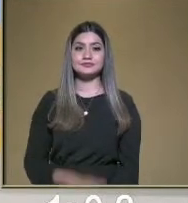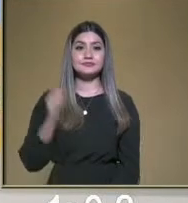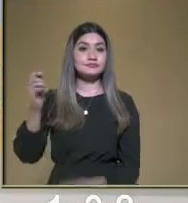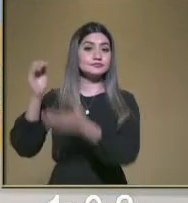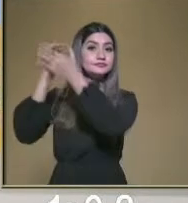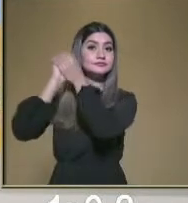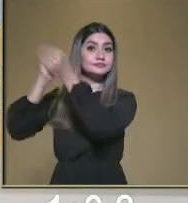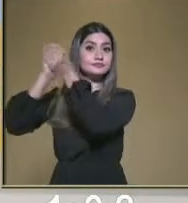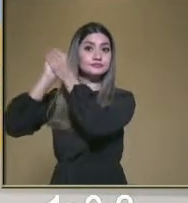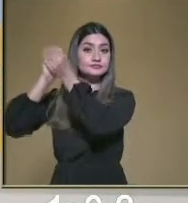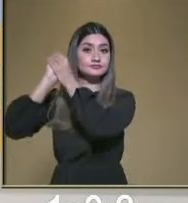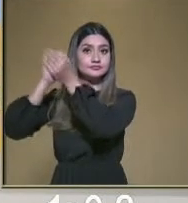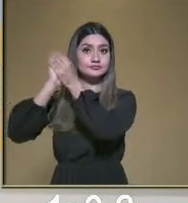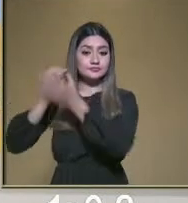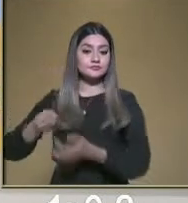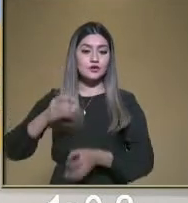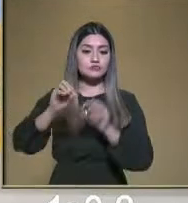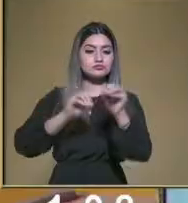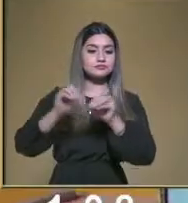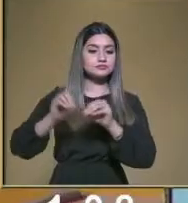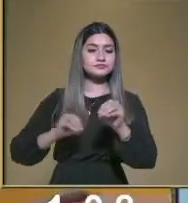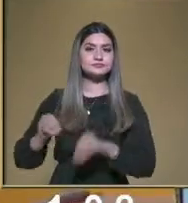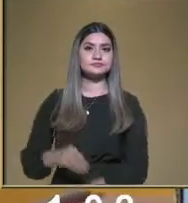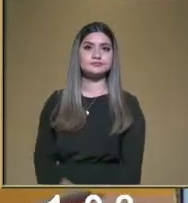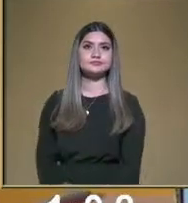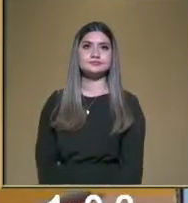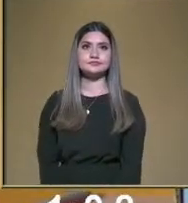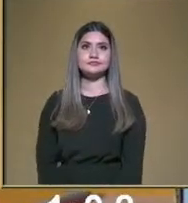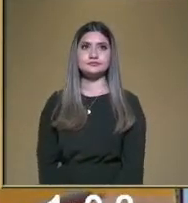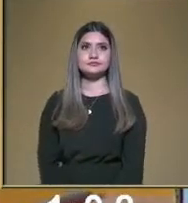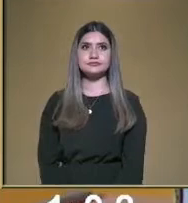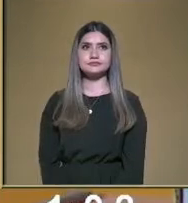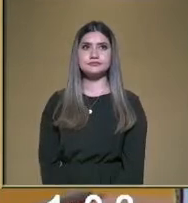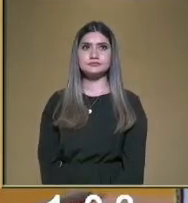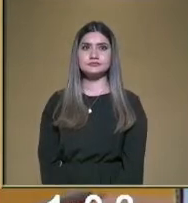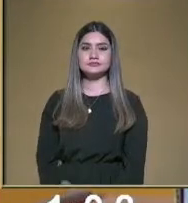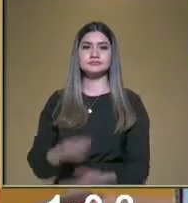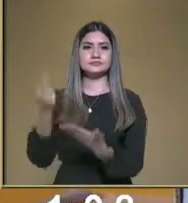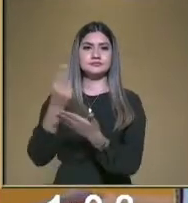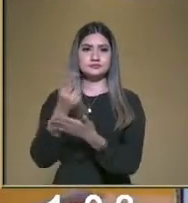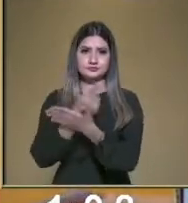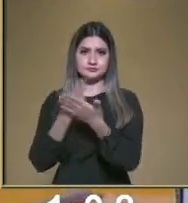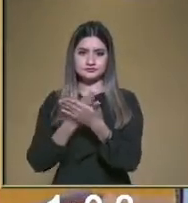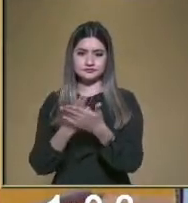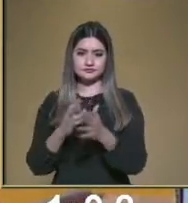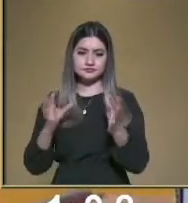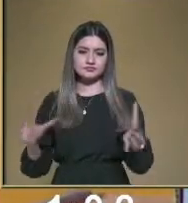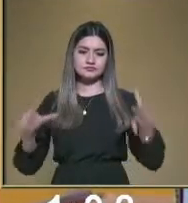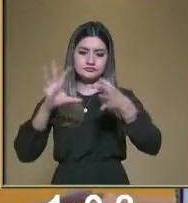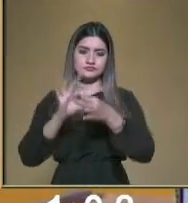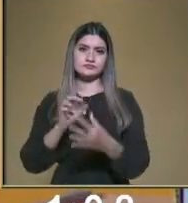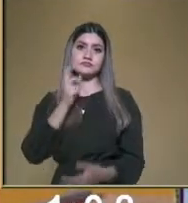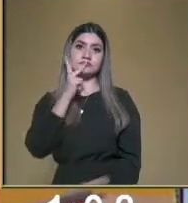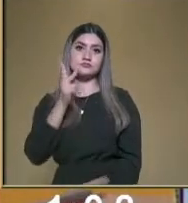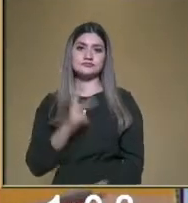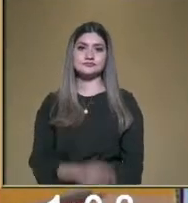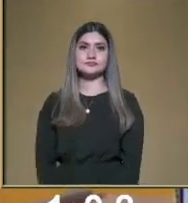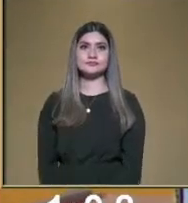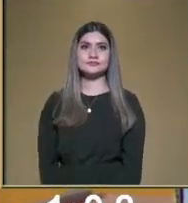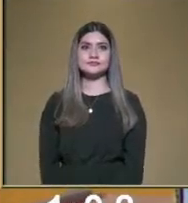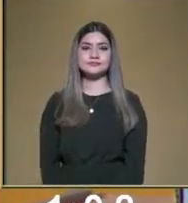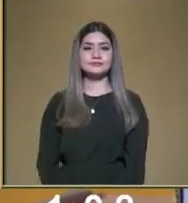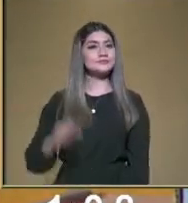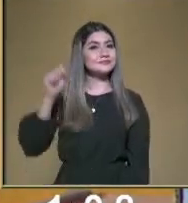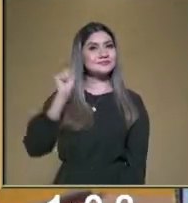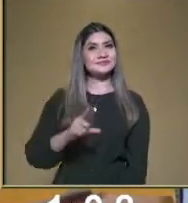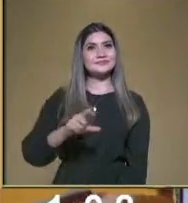Quien adivine la palabra, pues pone en el dibujo que corresponde. Así es, maestra. Bueno, también